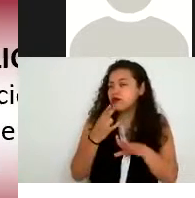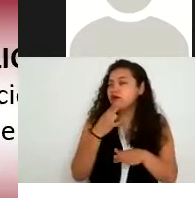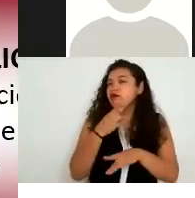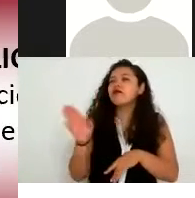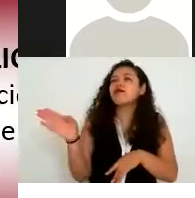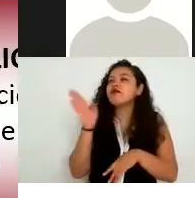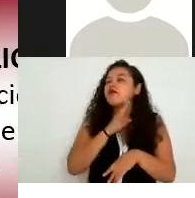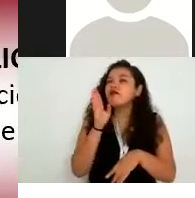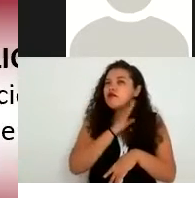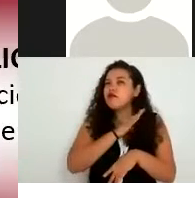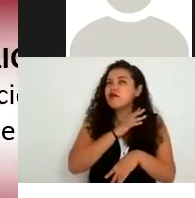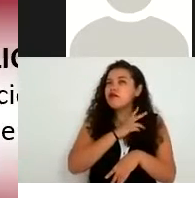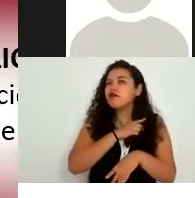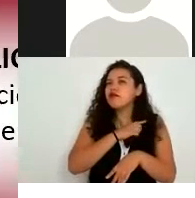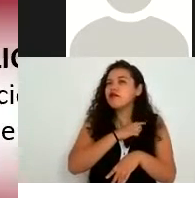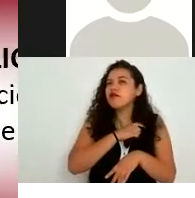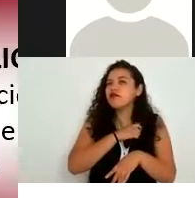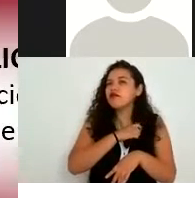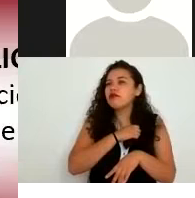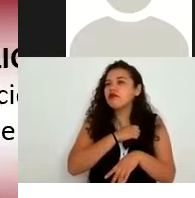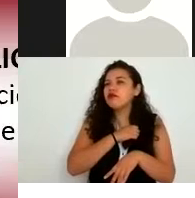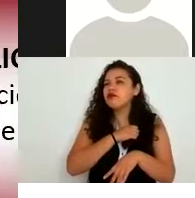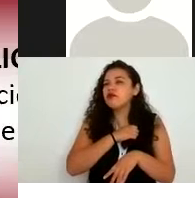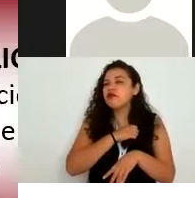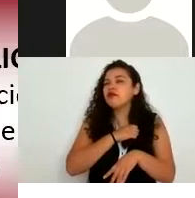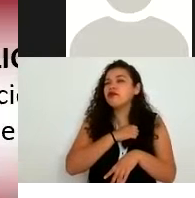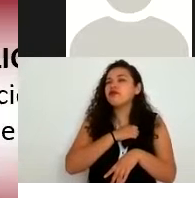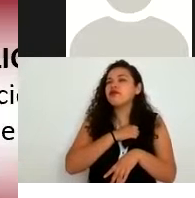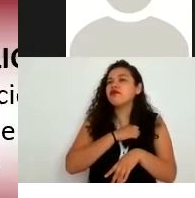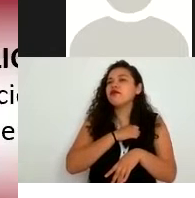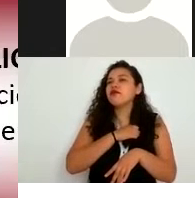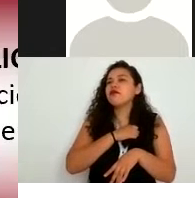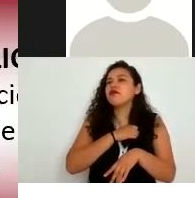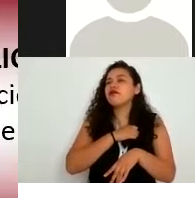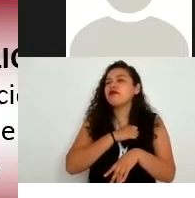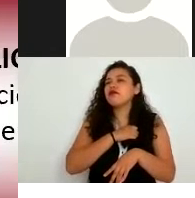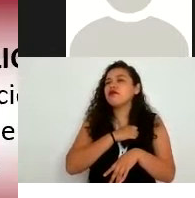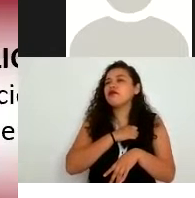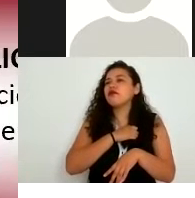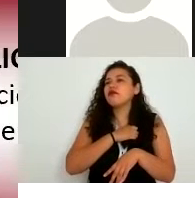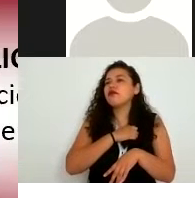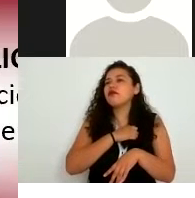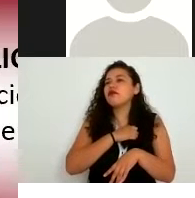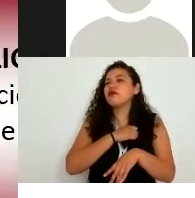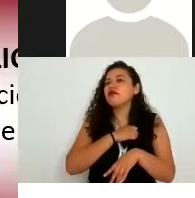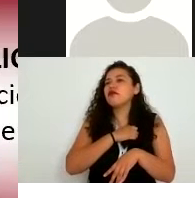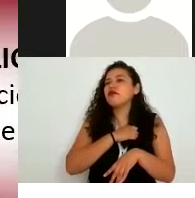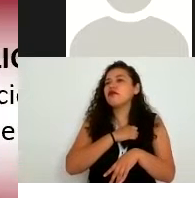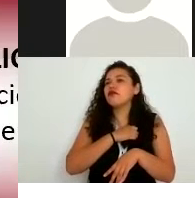donde nosotros podemos ampararnos a través de las cláusulas que en este contrato con ellos se puedan